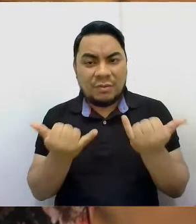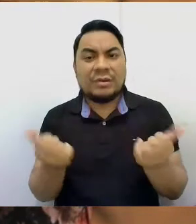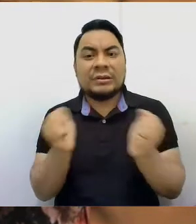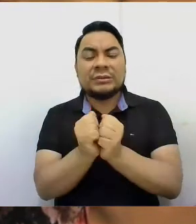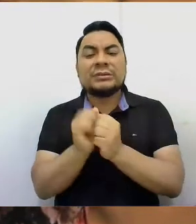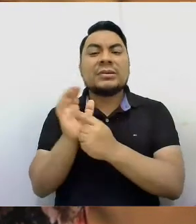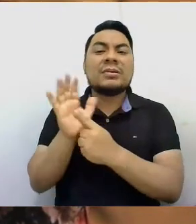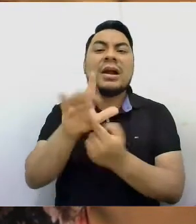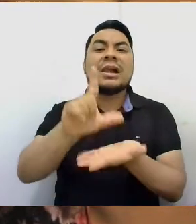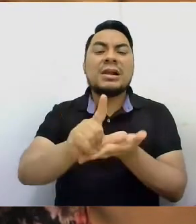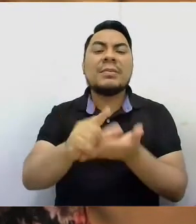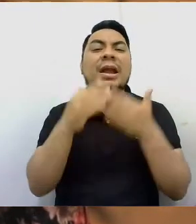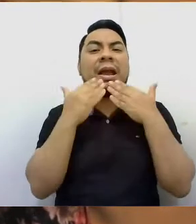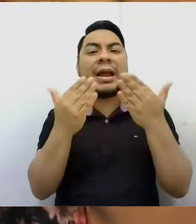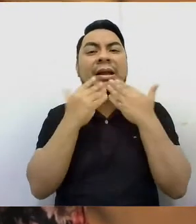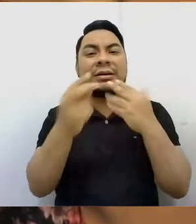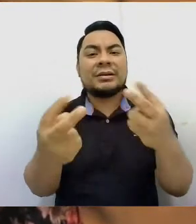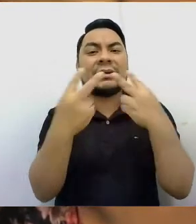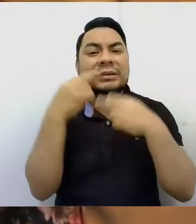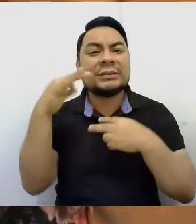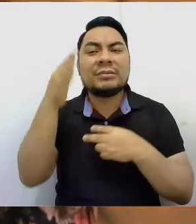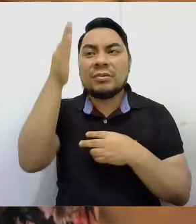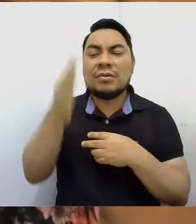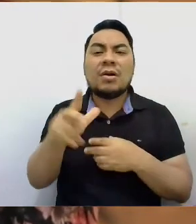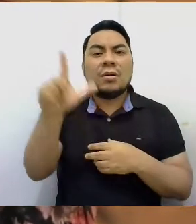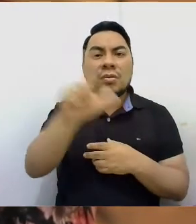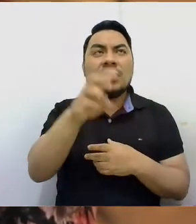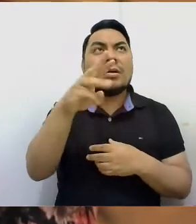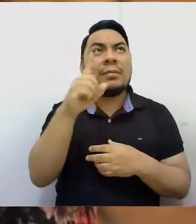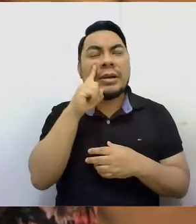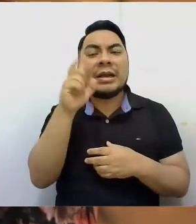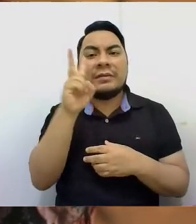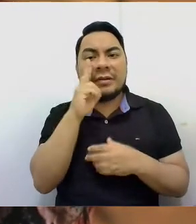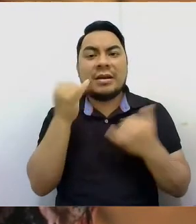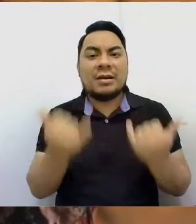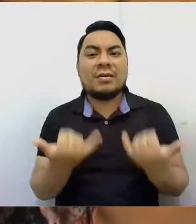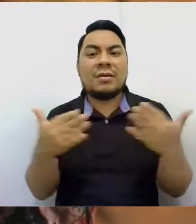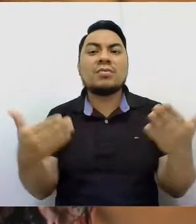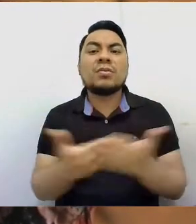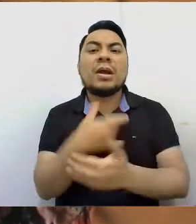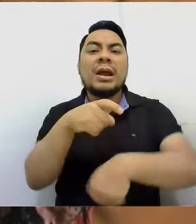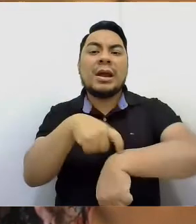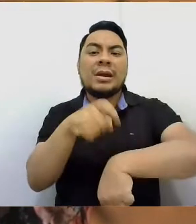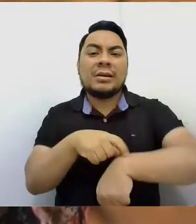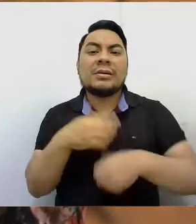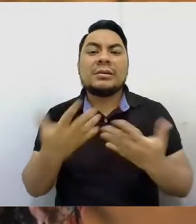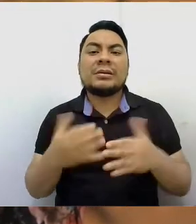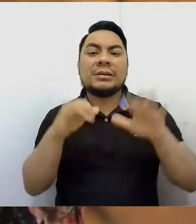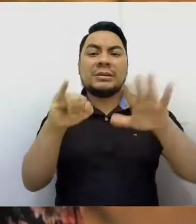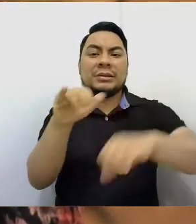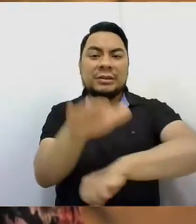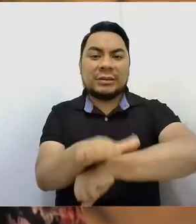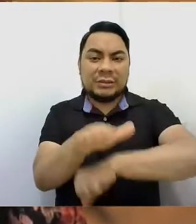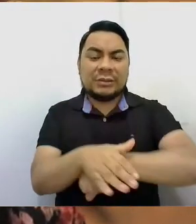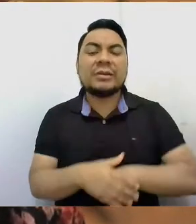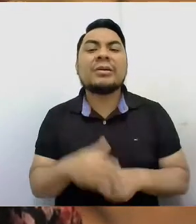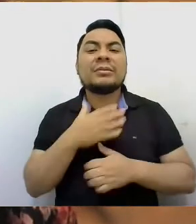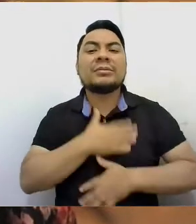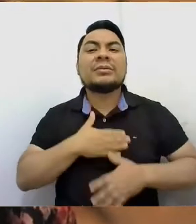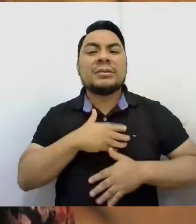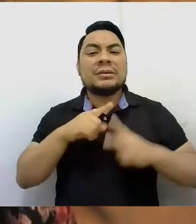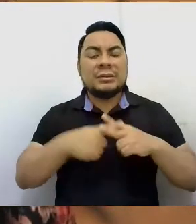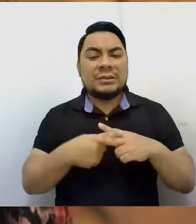Gracias por vernos siempre todos los lunes, miércoles y viernes y ahora en nuestro nuevo horario de las seis de la tarde. Que tengan un lindo inicio de semana. Nos